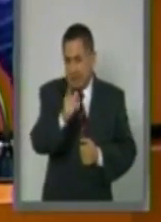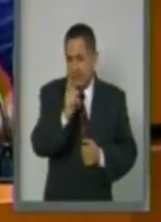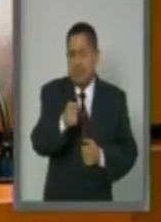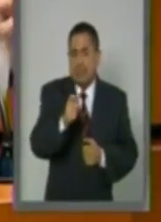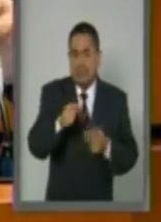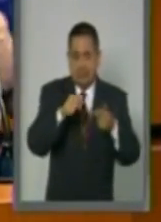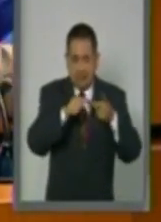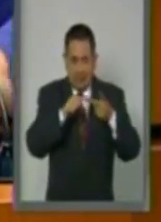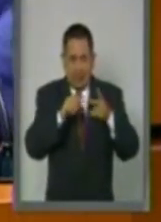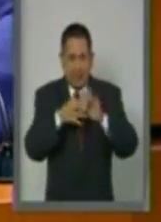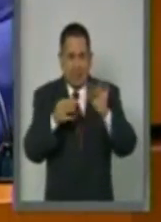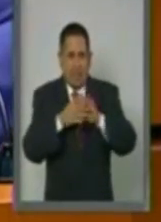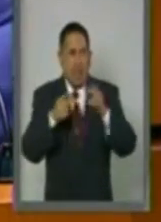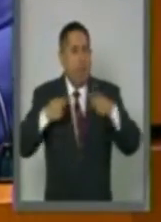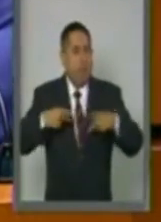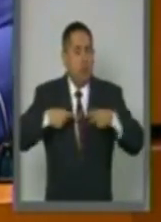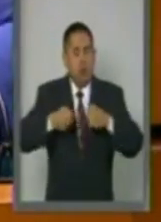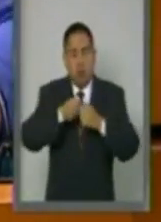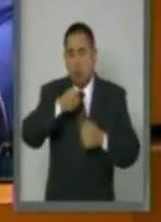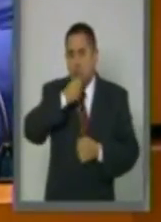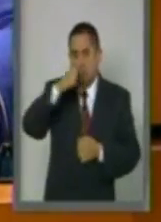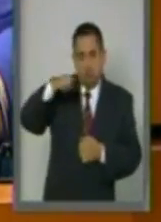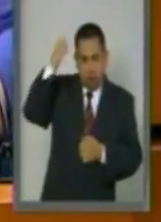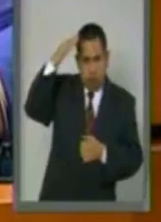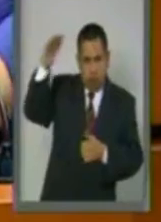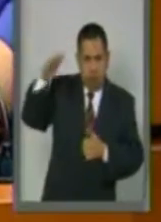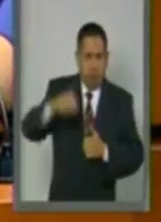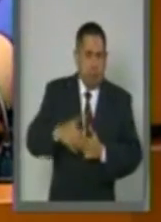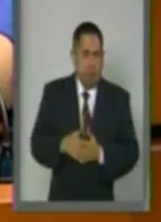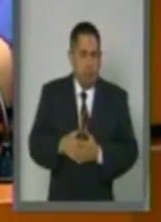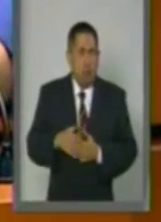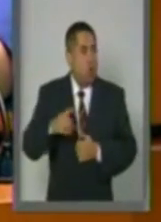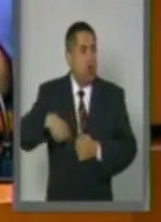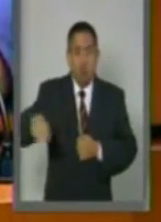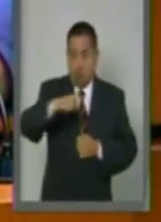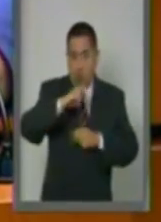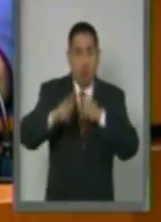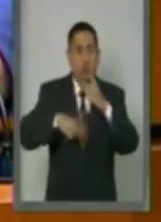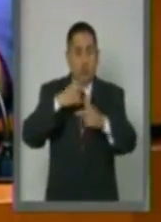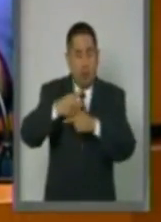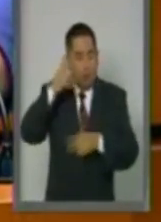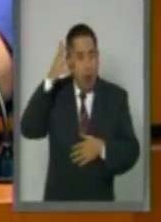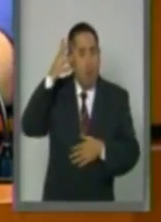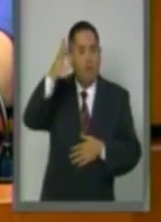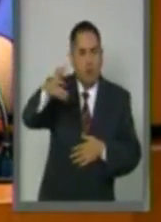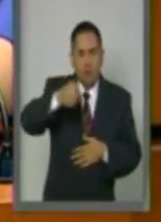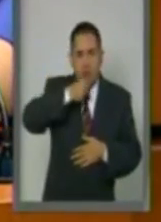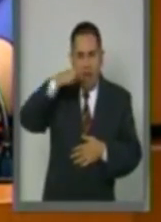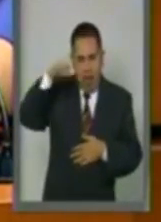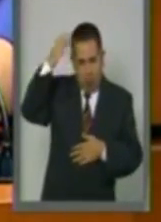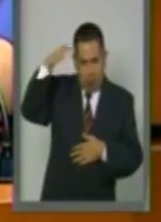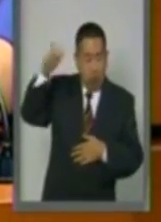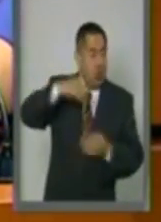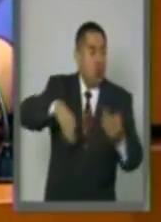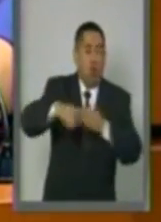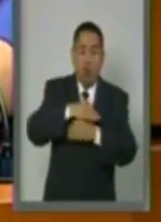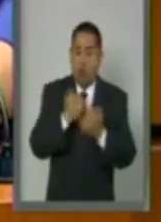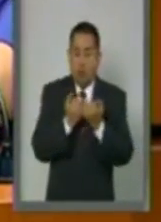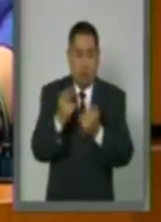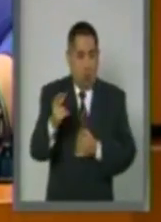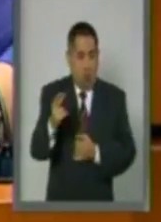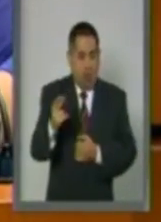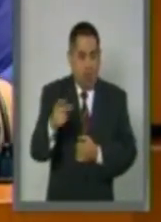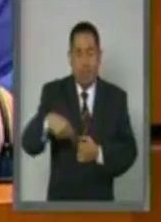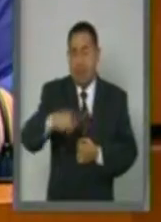referencia a las personas adultas mayores. Para allá vamos, compañeros, para adultos mayores. Yo creo que es necesario